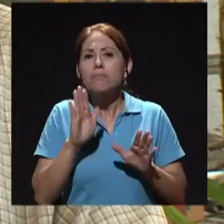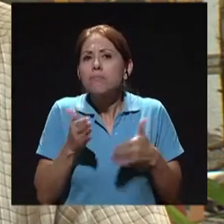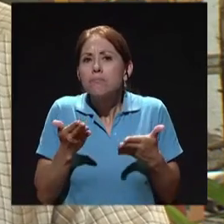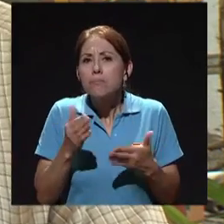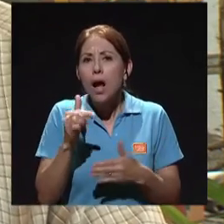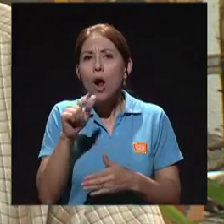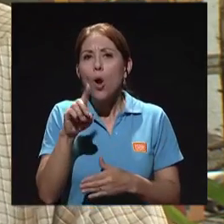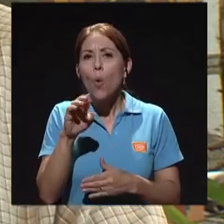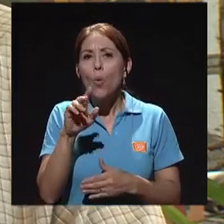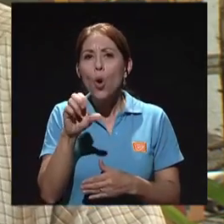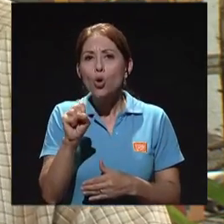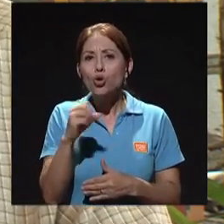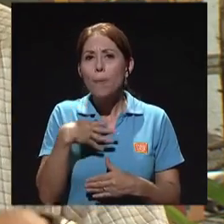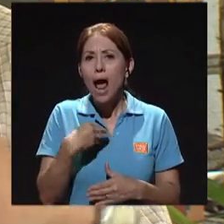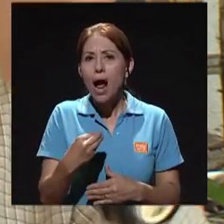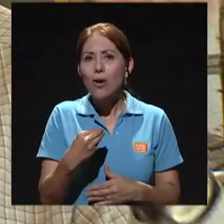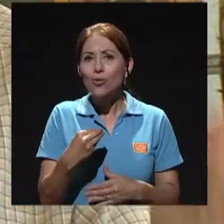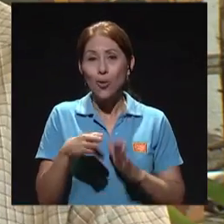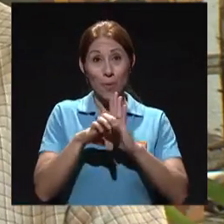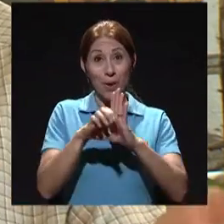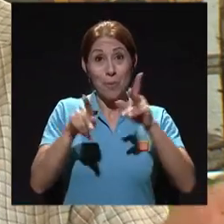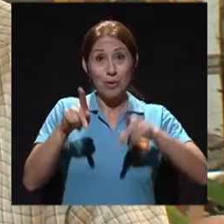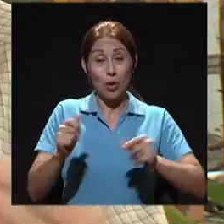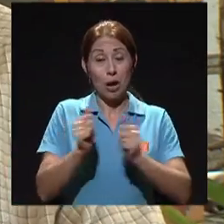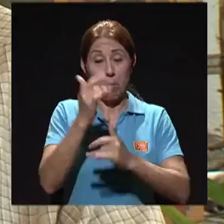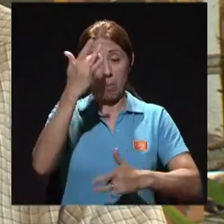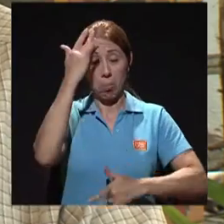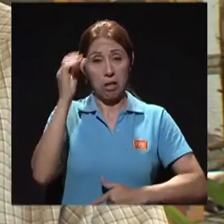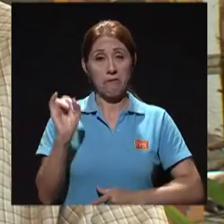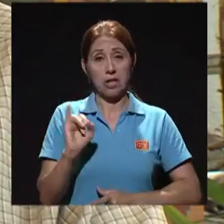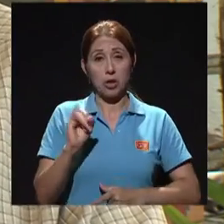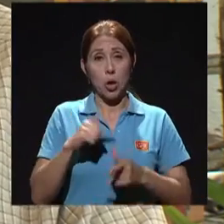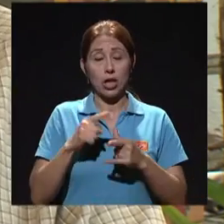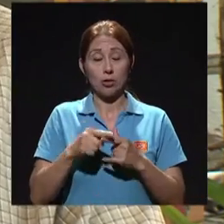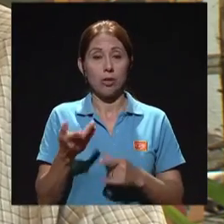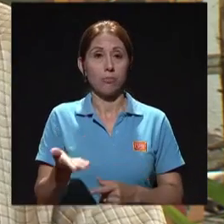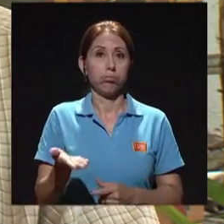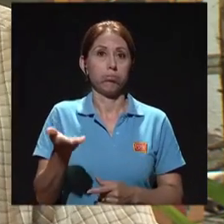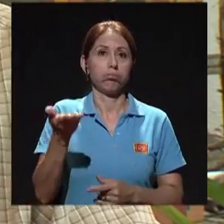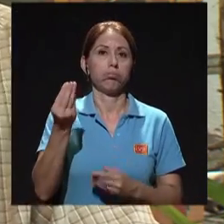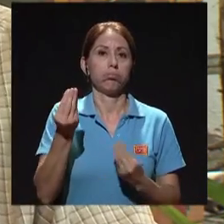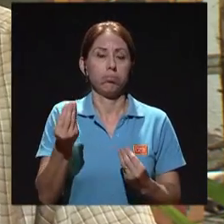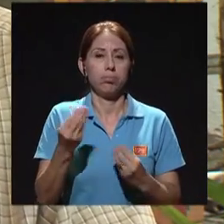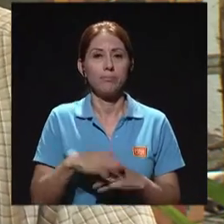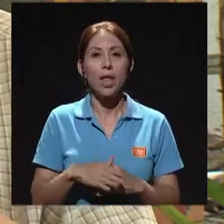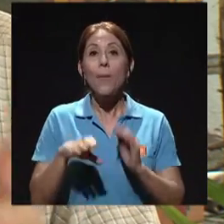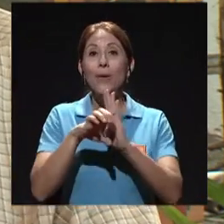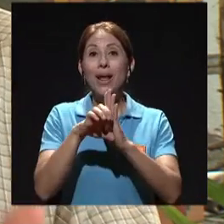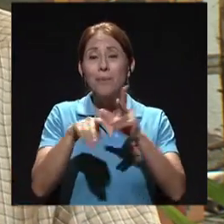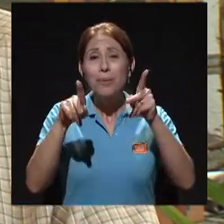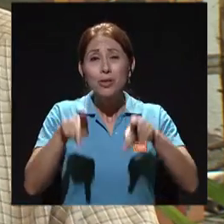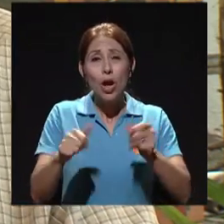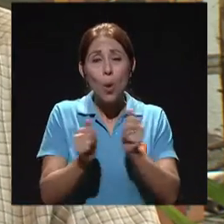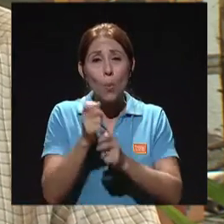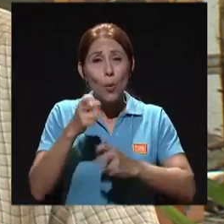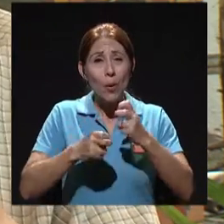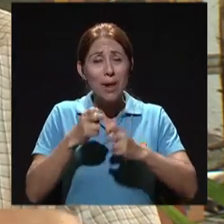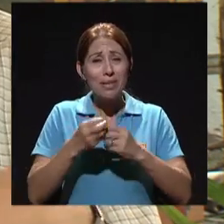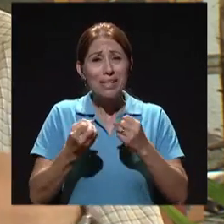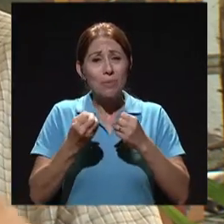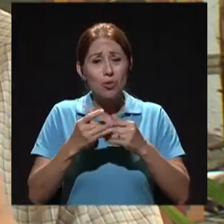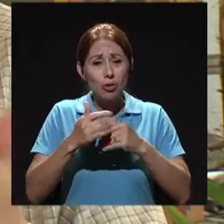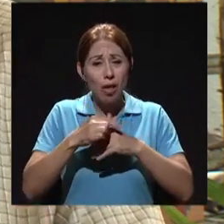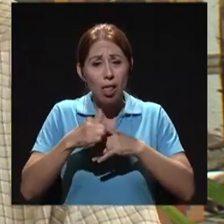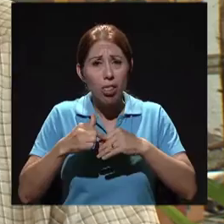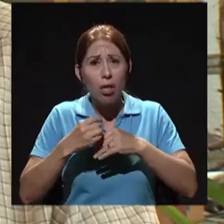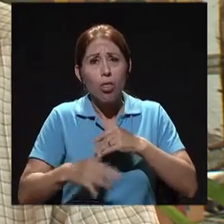si tiene una infección, entonces va a tener los glóbulos blancos altos. Un paciente, por ejemplo, con problemas de sangrado, entonces hay